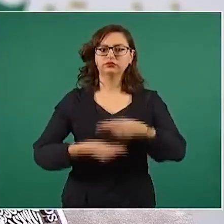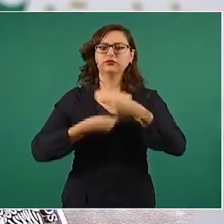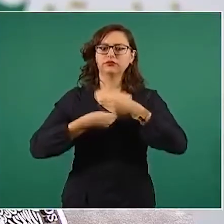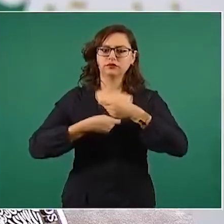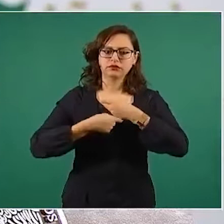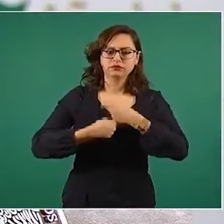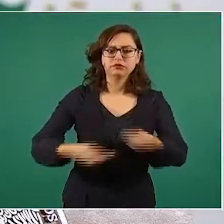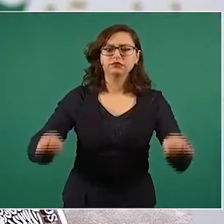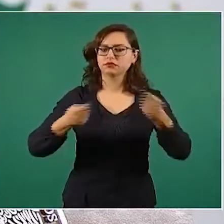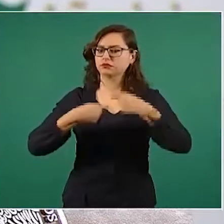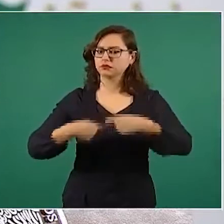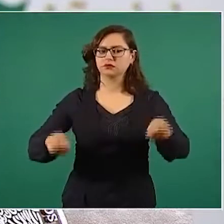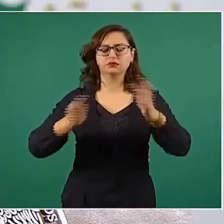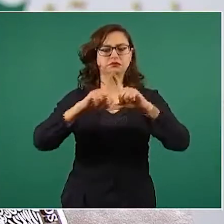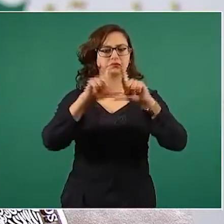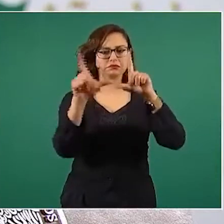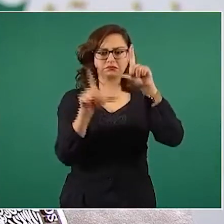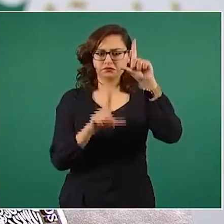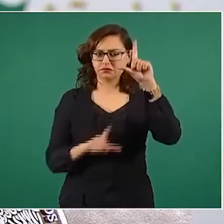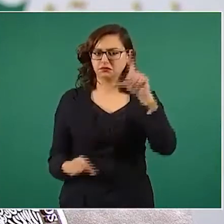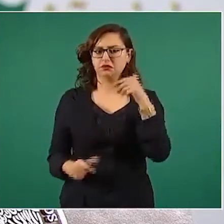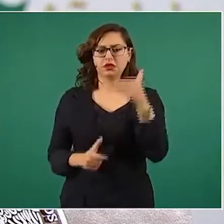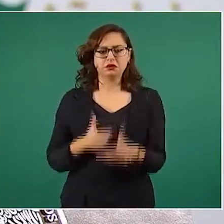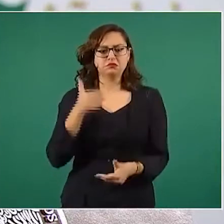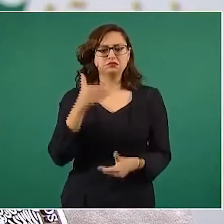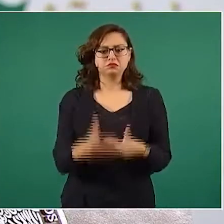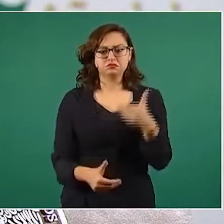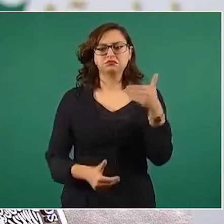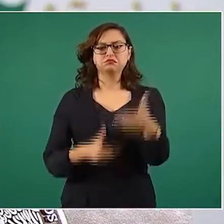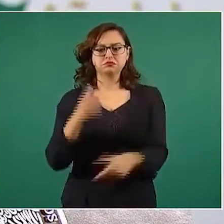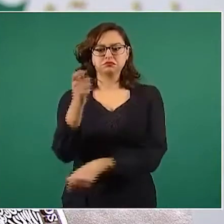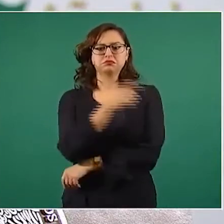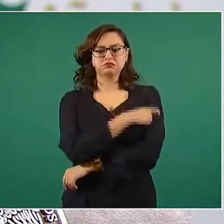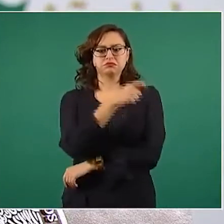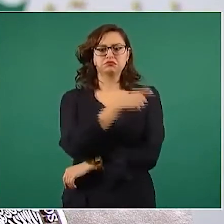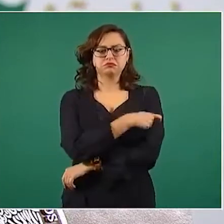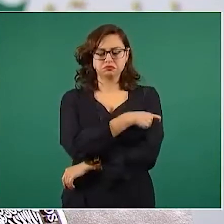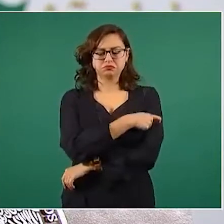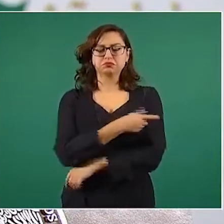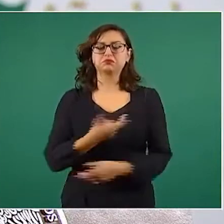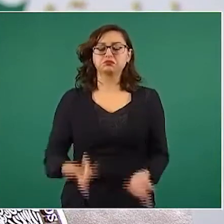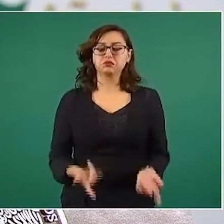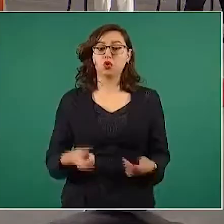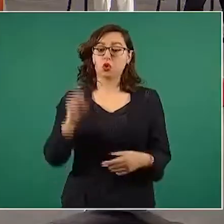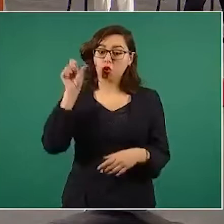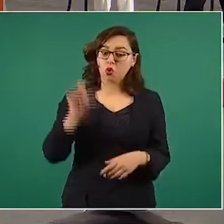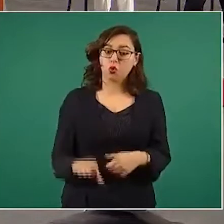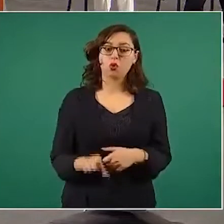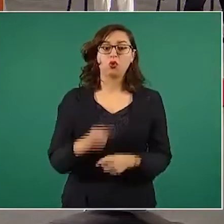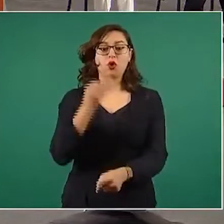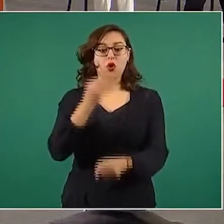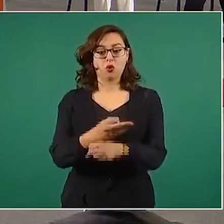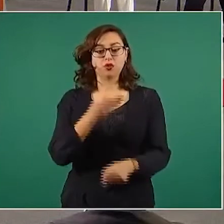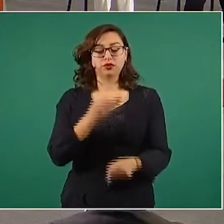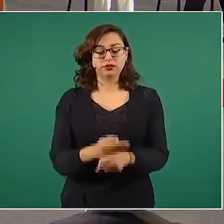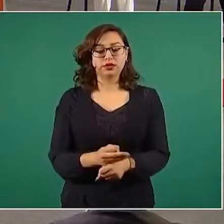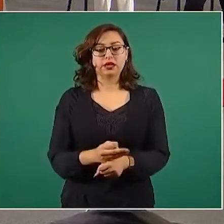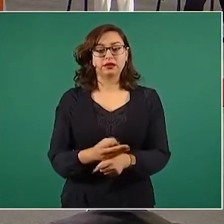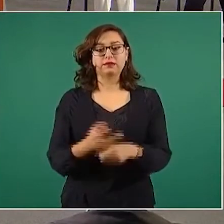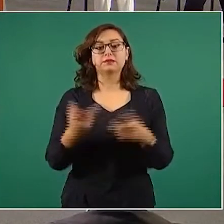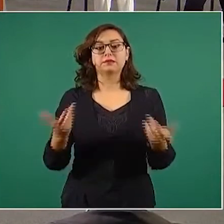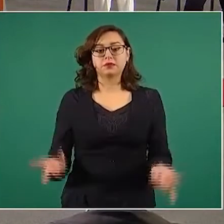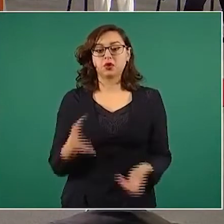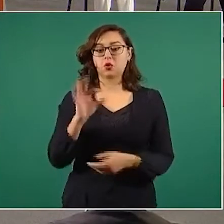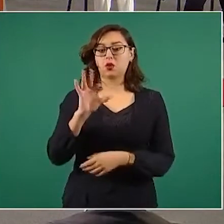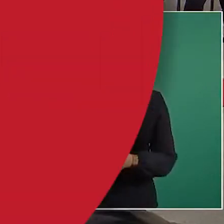ocurre en todo el territorio nacional y es para todas y todos. Y en este momento el pendiente es las personas menores